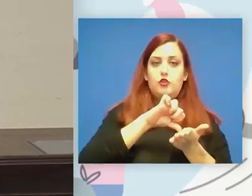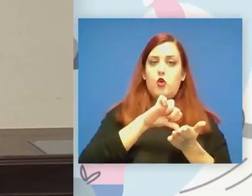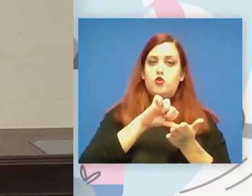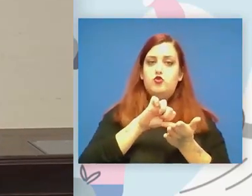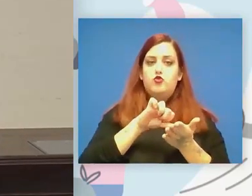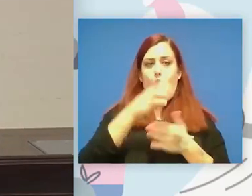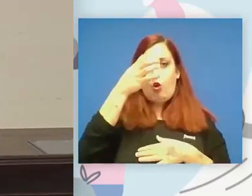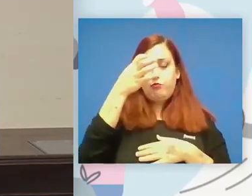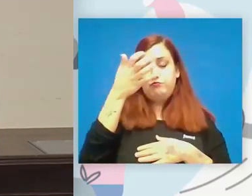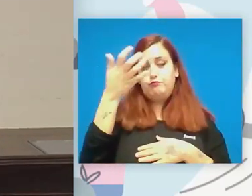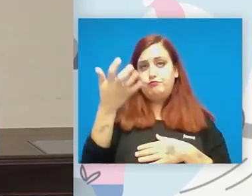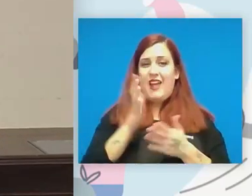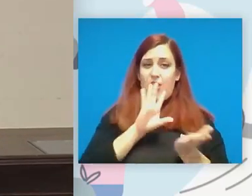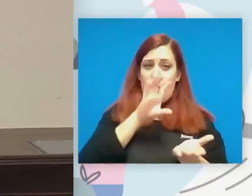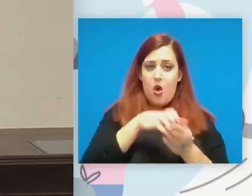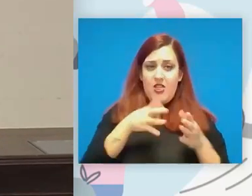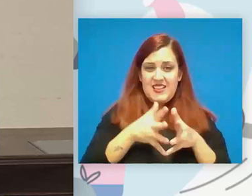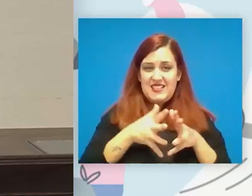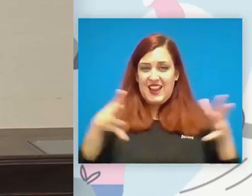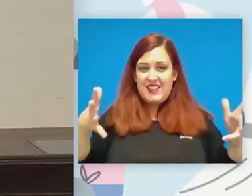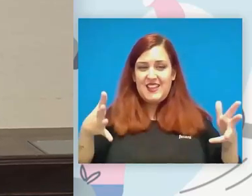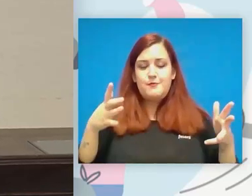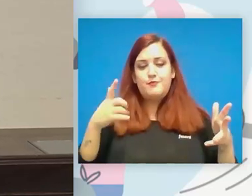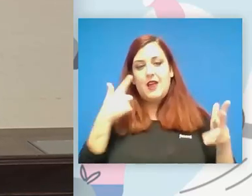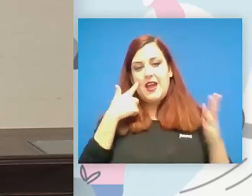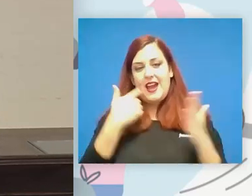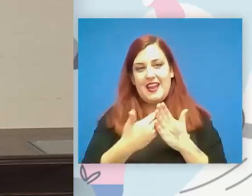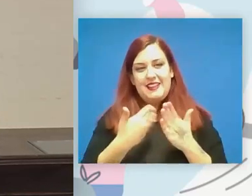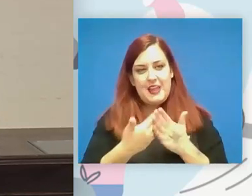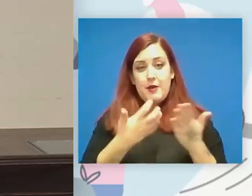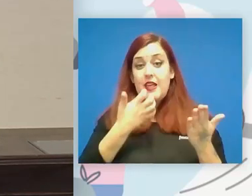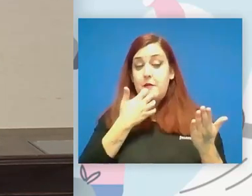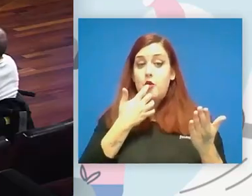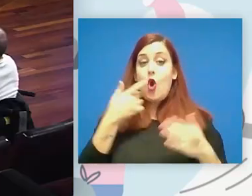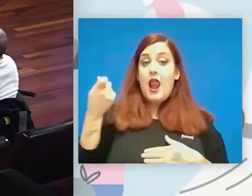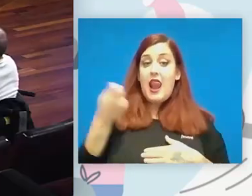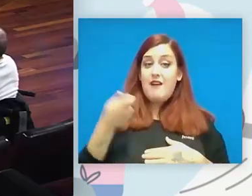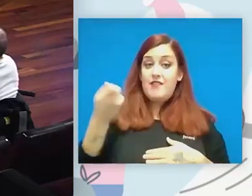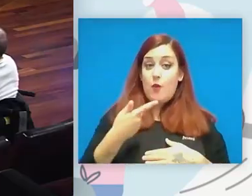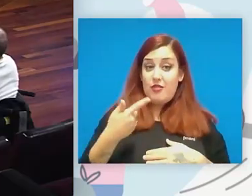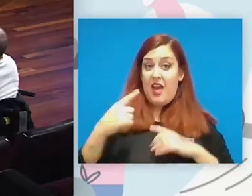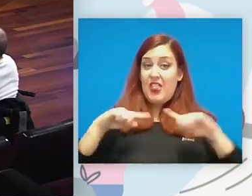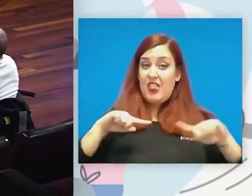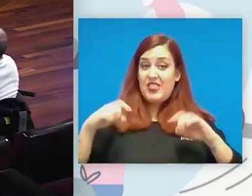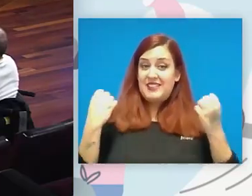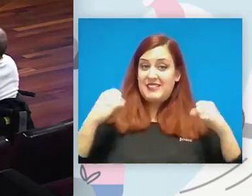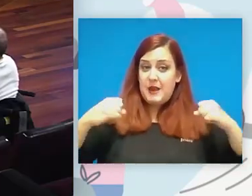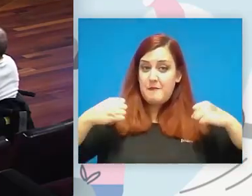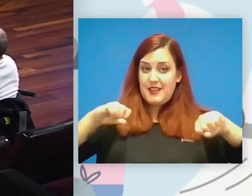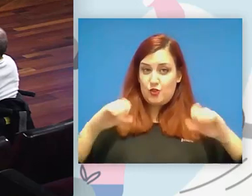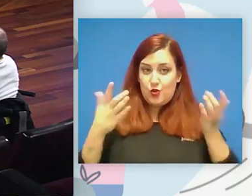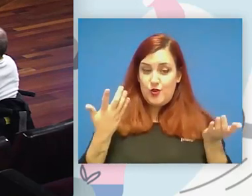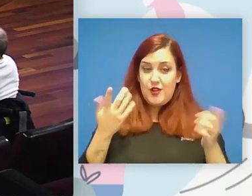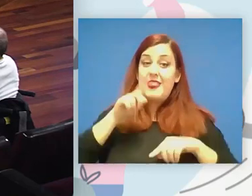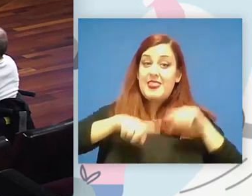o facilitar garantizar es que algo la frecuencia de entrenamiento para que vas en un mínimo nivel competitivo pero ese debate ha estado